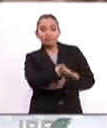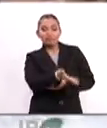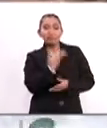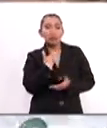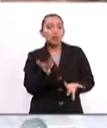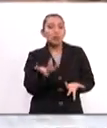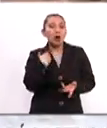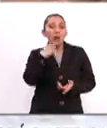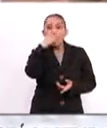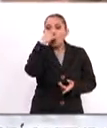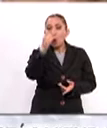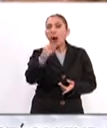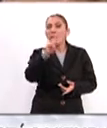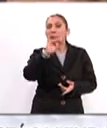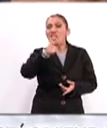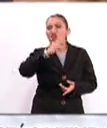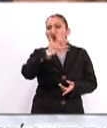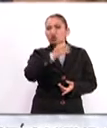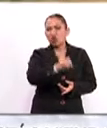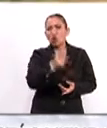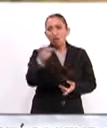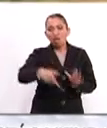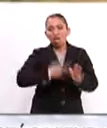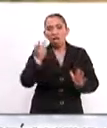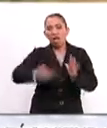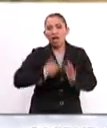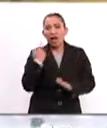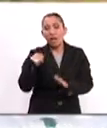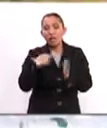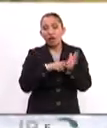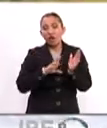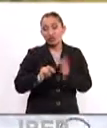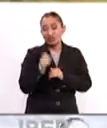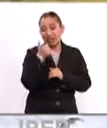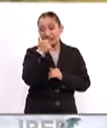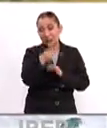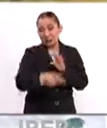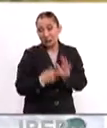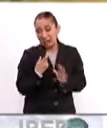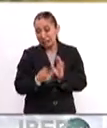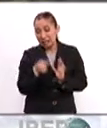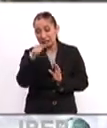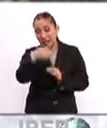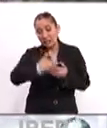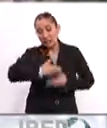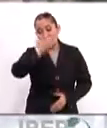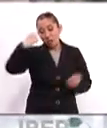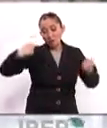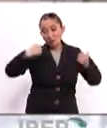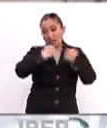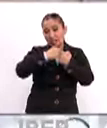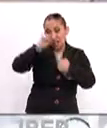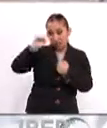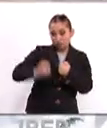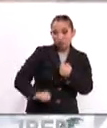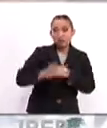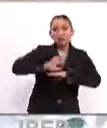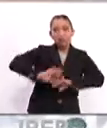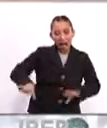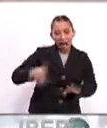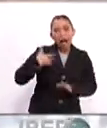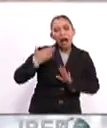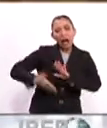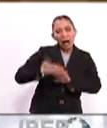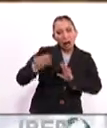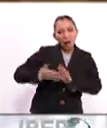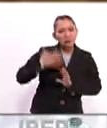famoso Pinocho sin fondo. Es decir, ha repetido en más de 86 ocasiones que el muro de la frontera sur ya está empezando